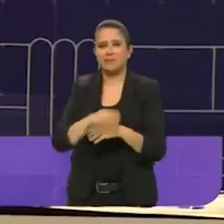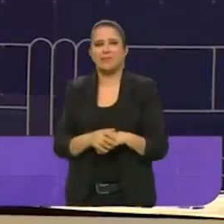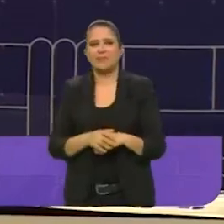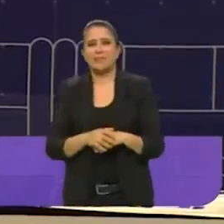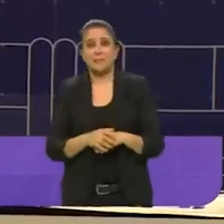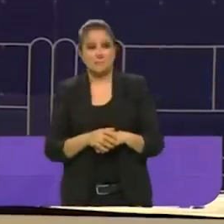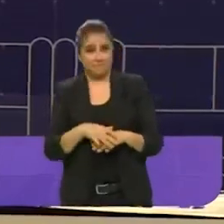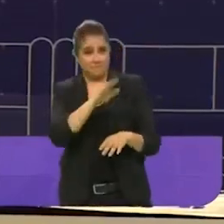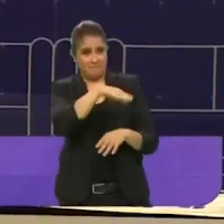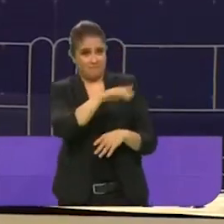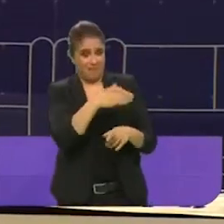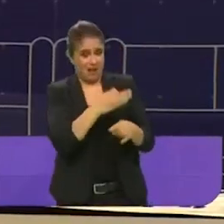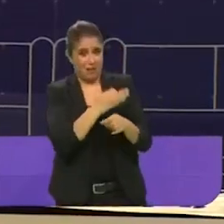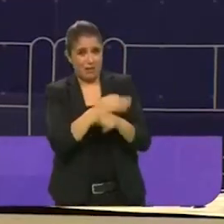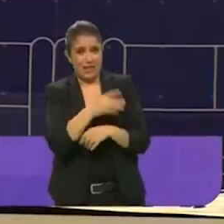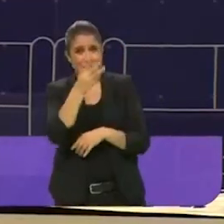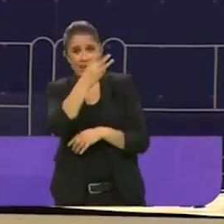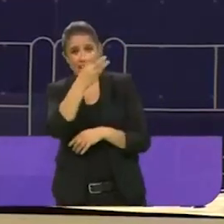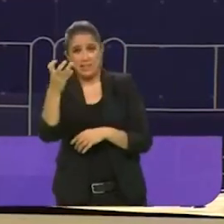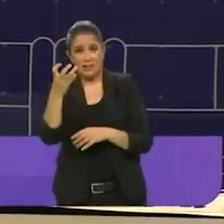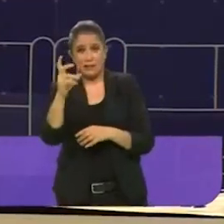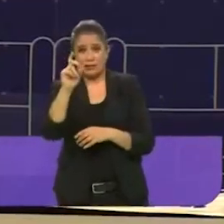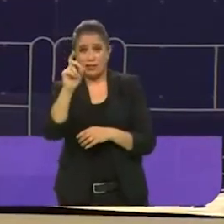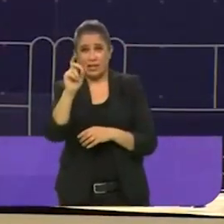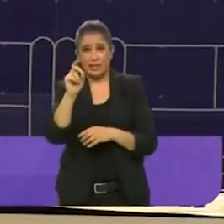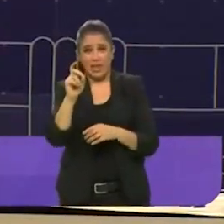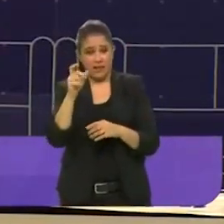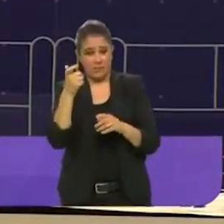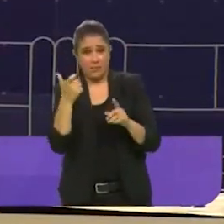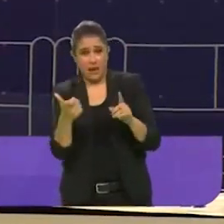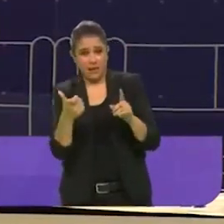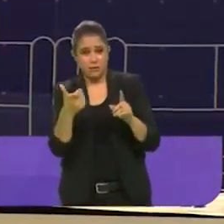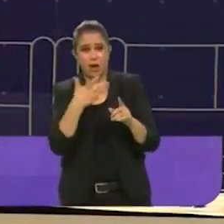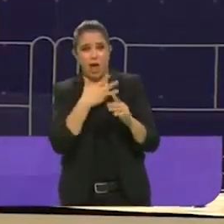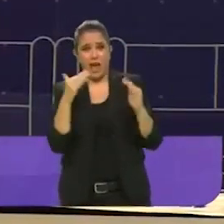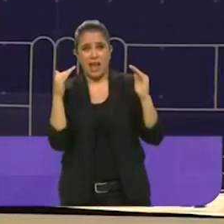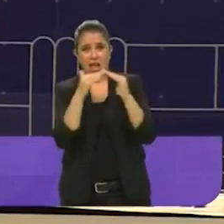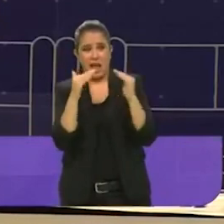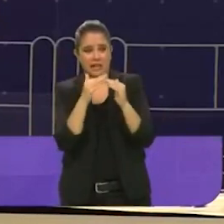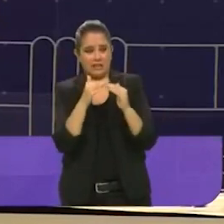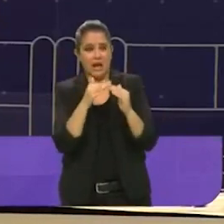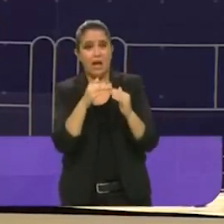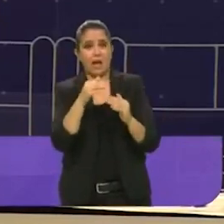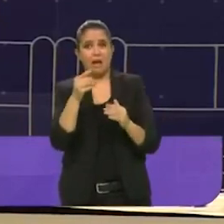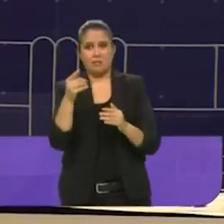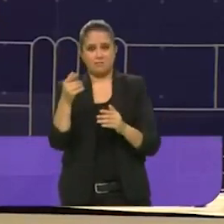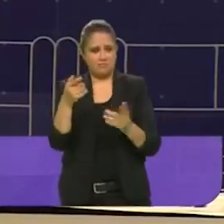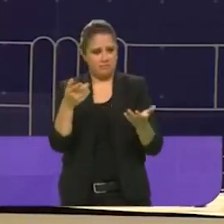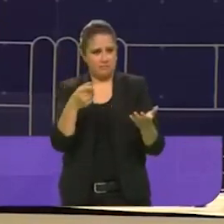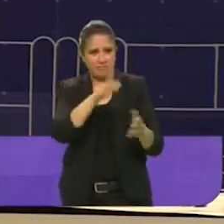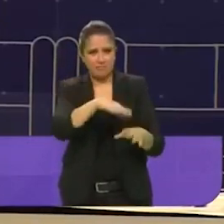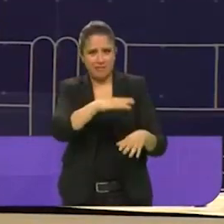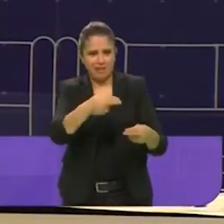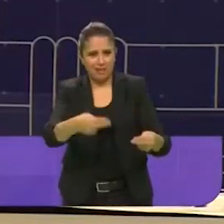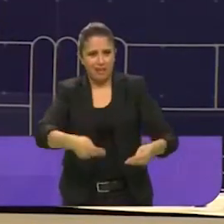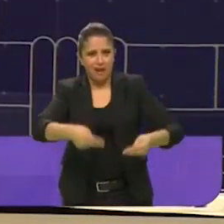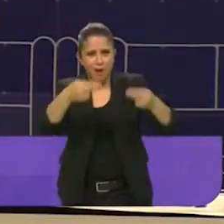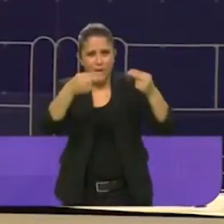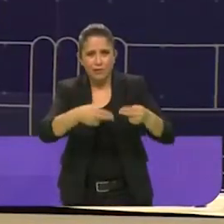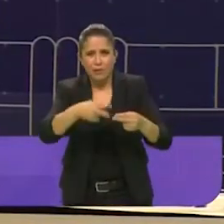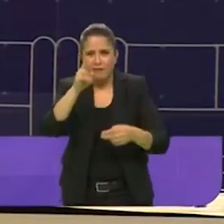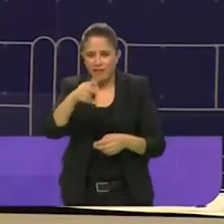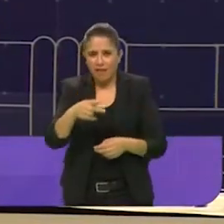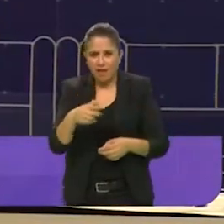cómo te hiciste de un inmueble por 330 pesos. Por cierto, que no lo declaraste. ¡Qué negociazo! Nos hubiera